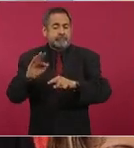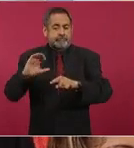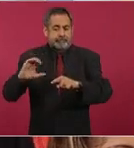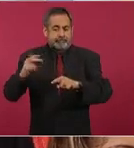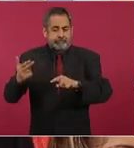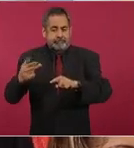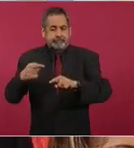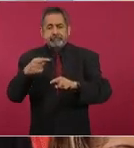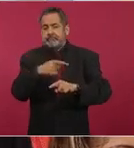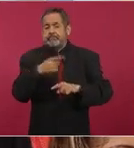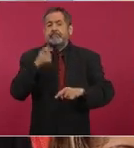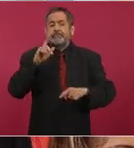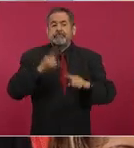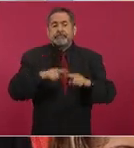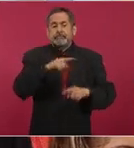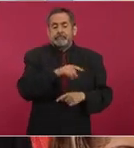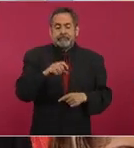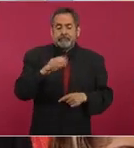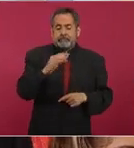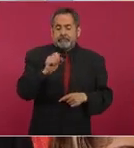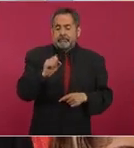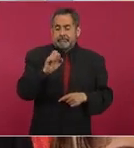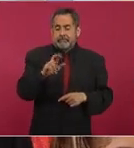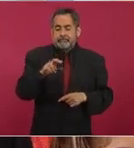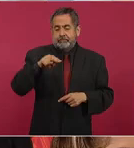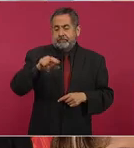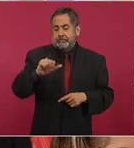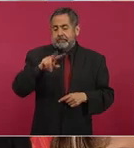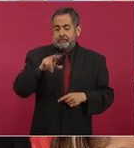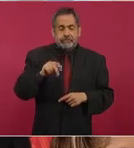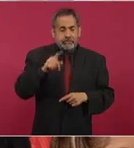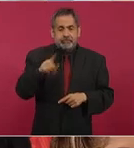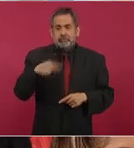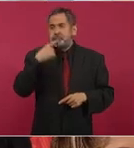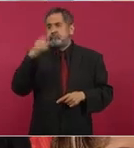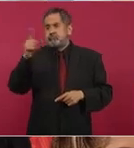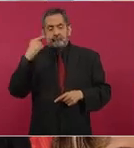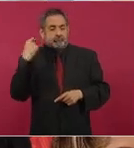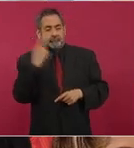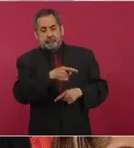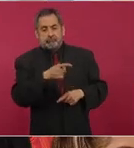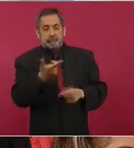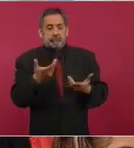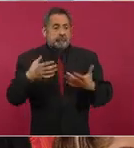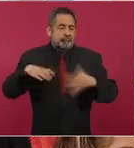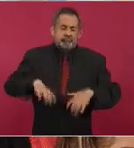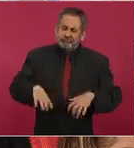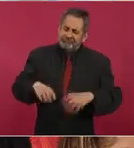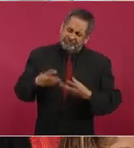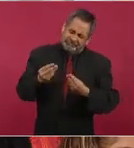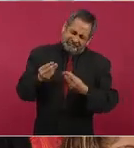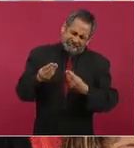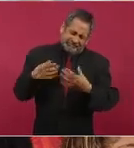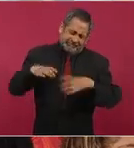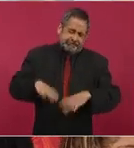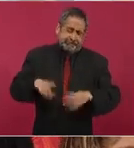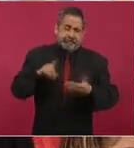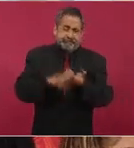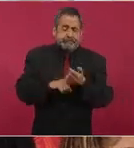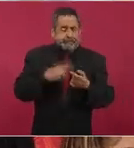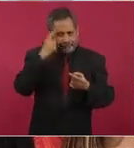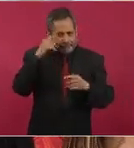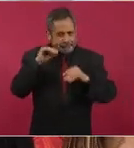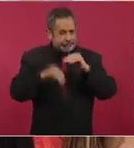Calderón como era César Nava que fue acusado de quedarse con dinero en la